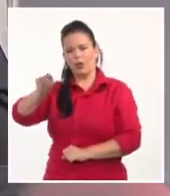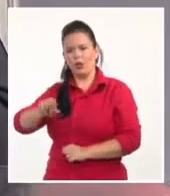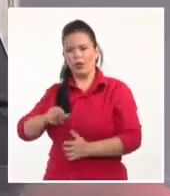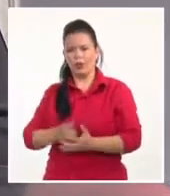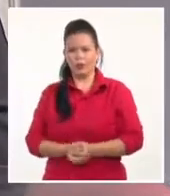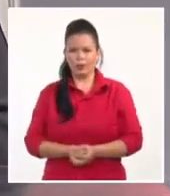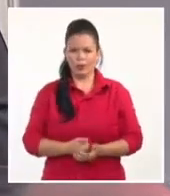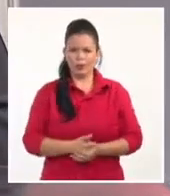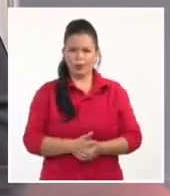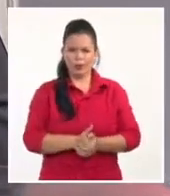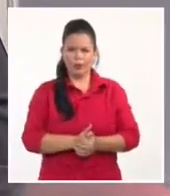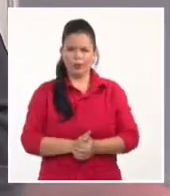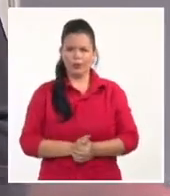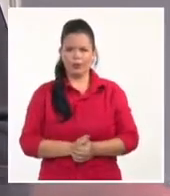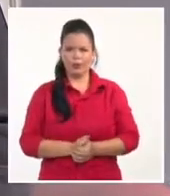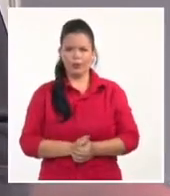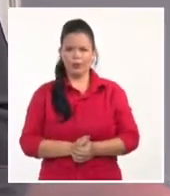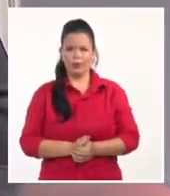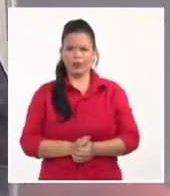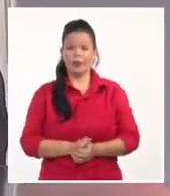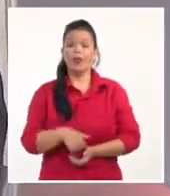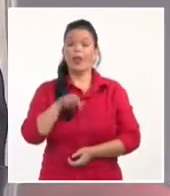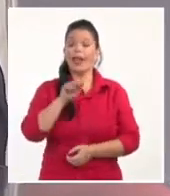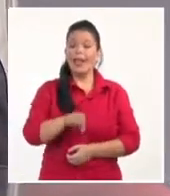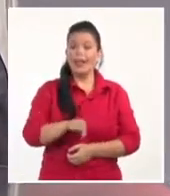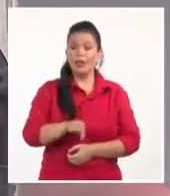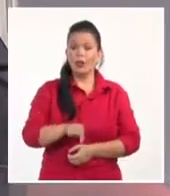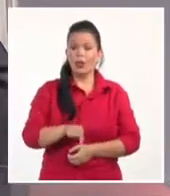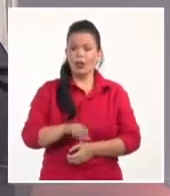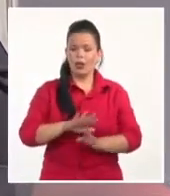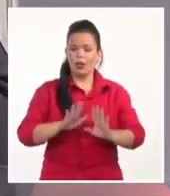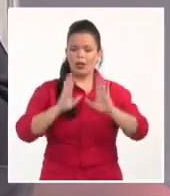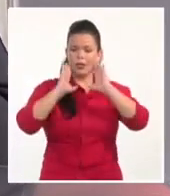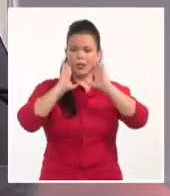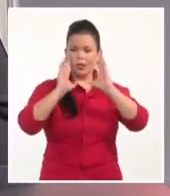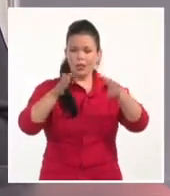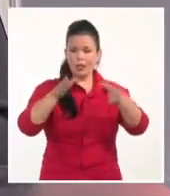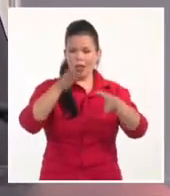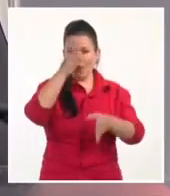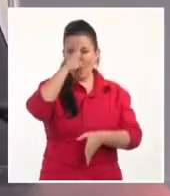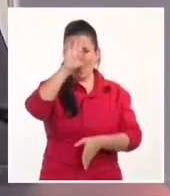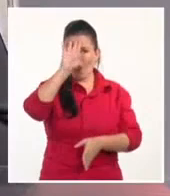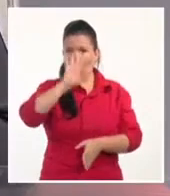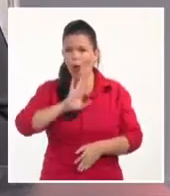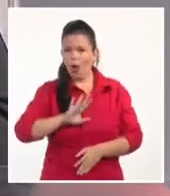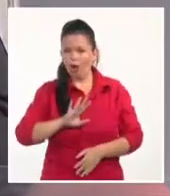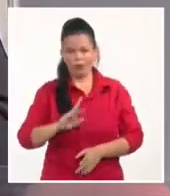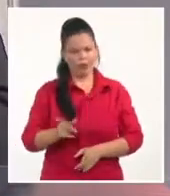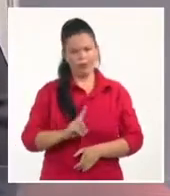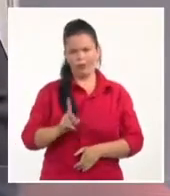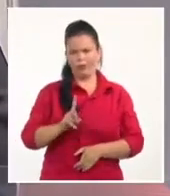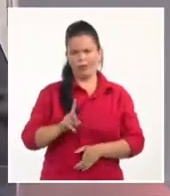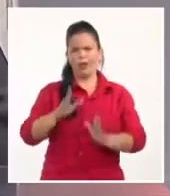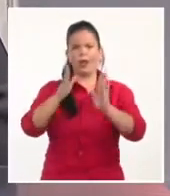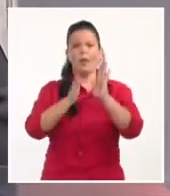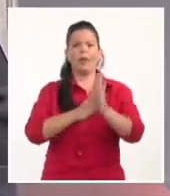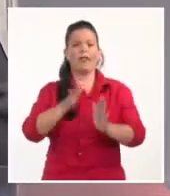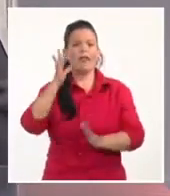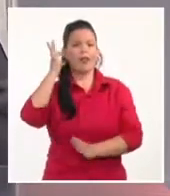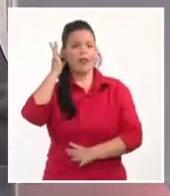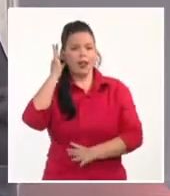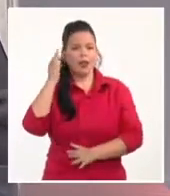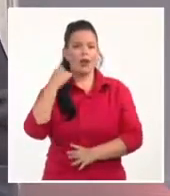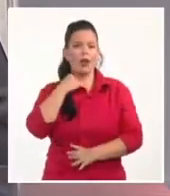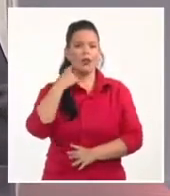esta construcción. Una construcción que hay que decir que no es solo para Cuba. En febrero del 2017, que no es una fecha casual,